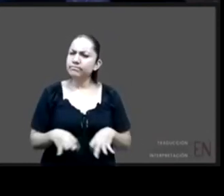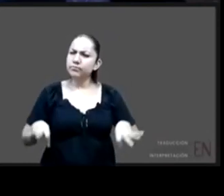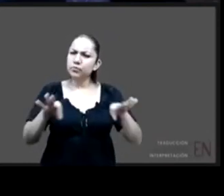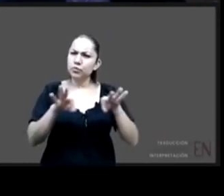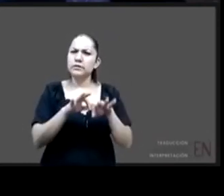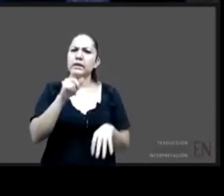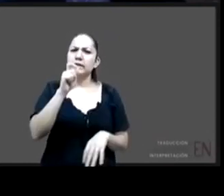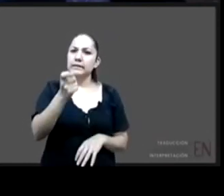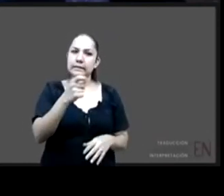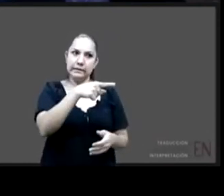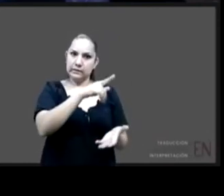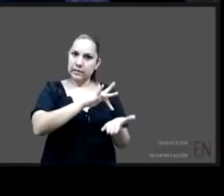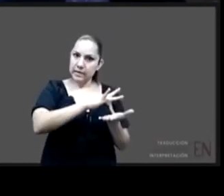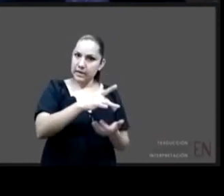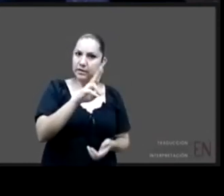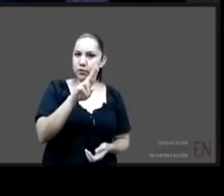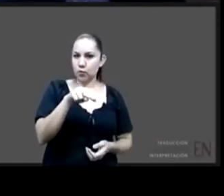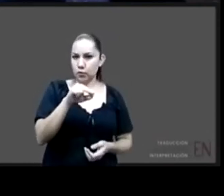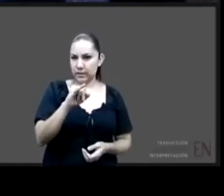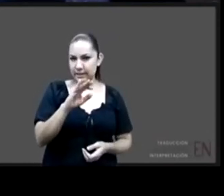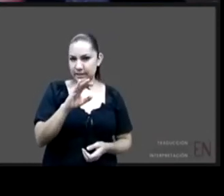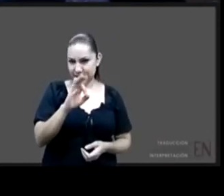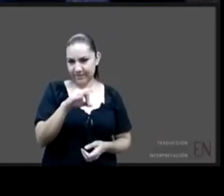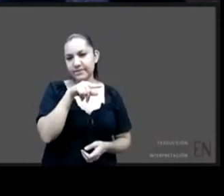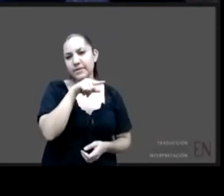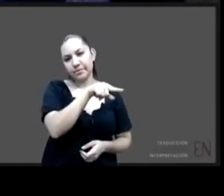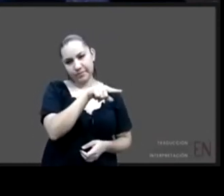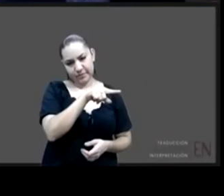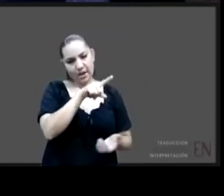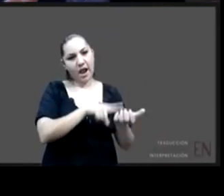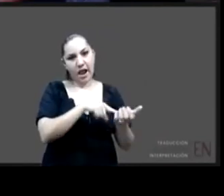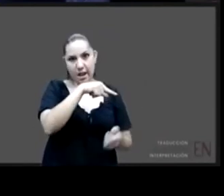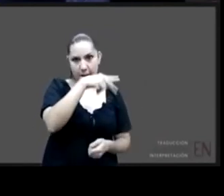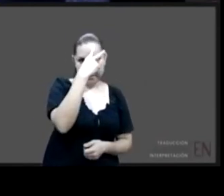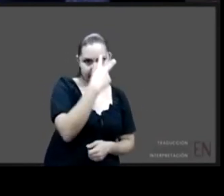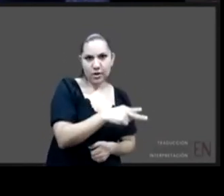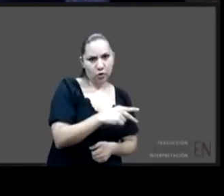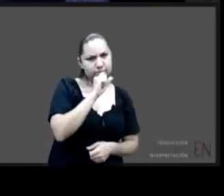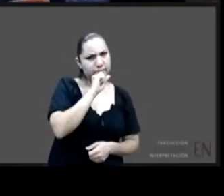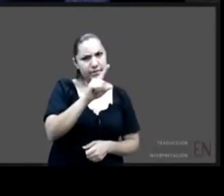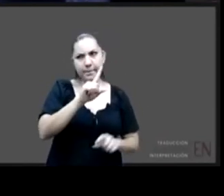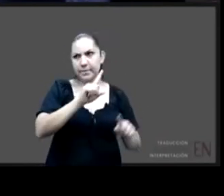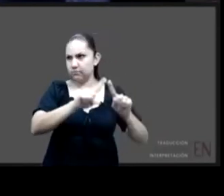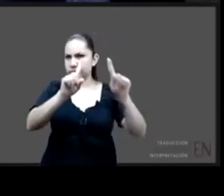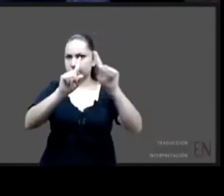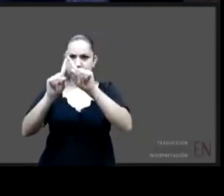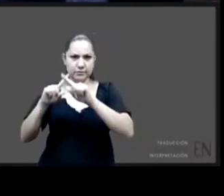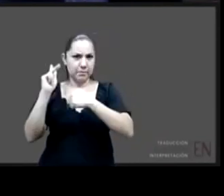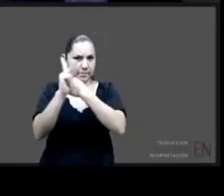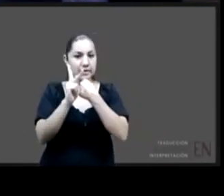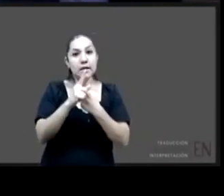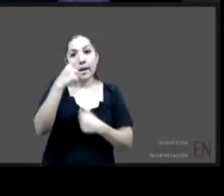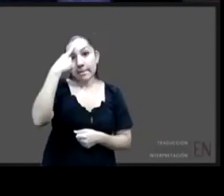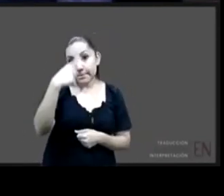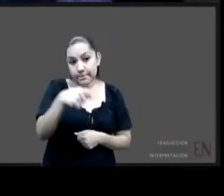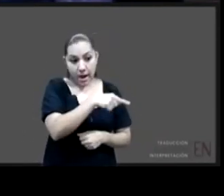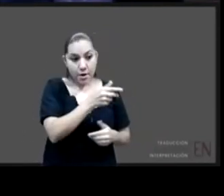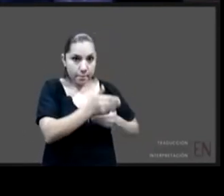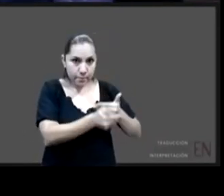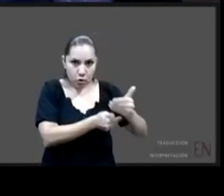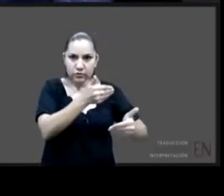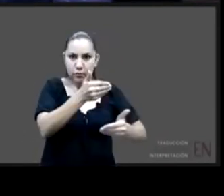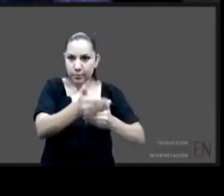UNICEF no solo en México a nivel internacional para ir regulando estos procesos y para ir haciendo realidad lo